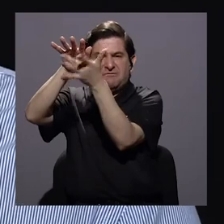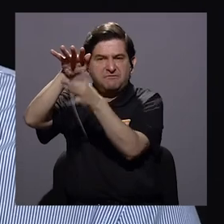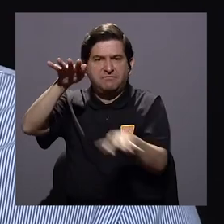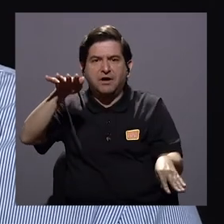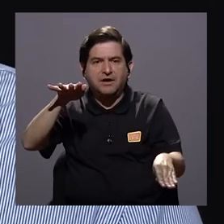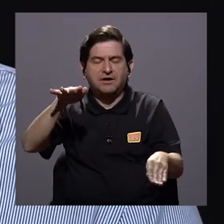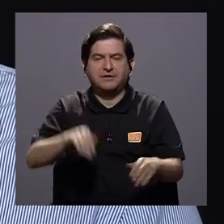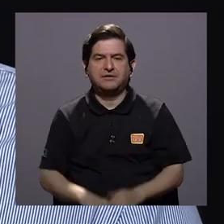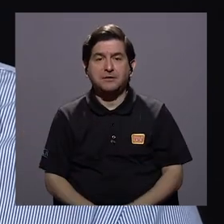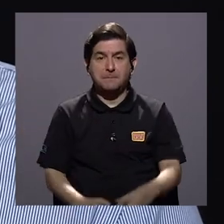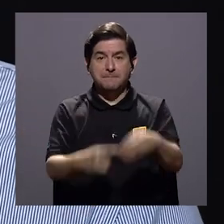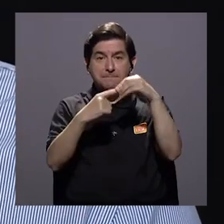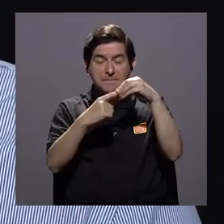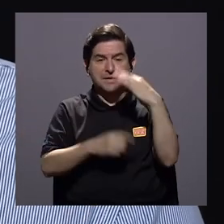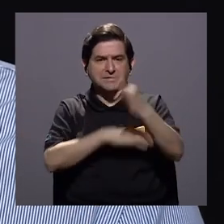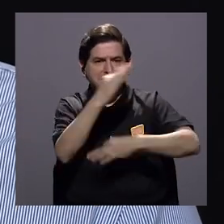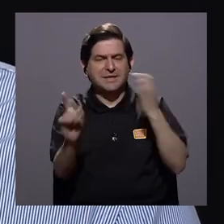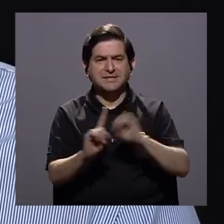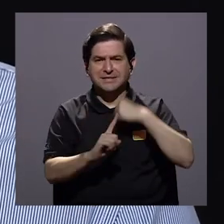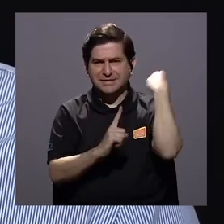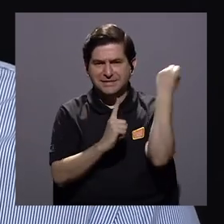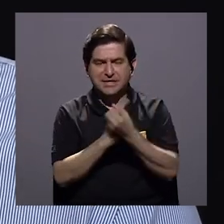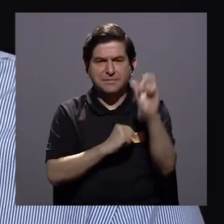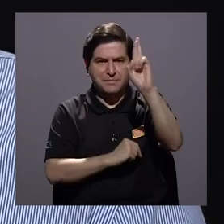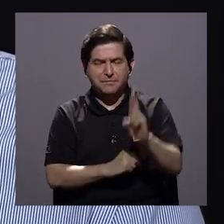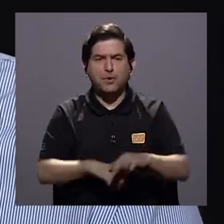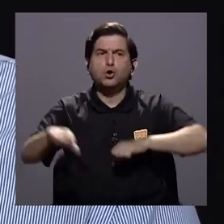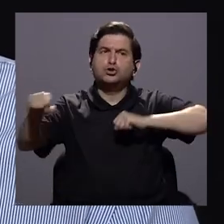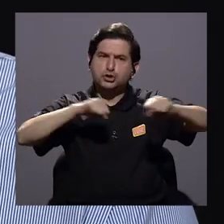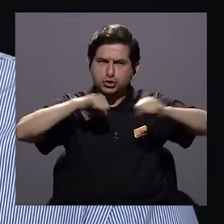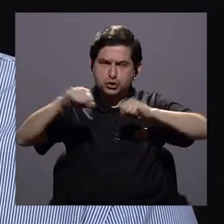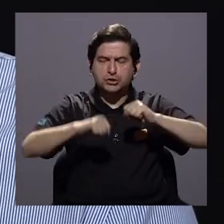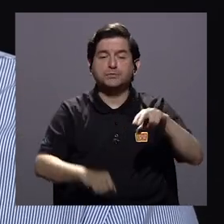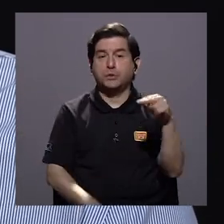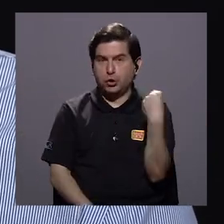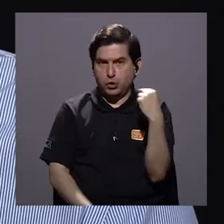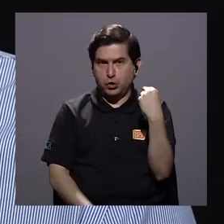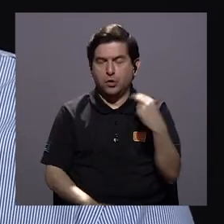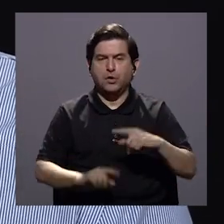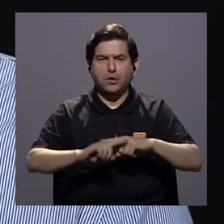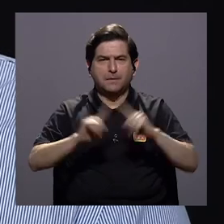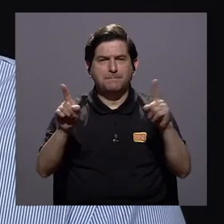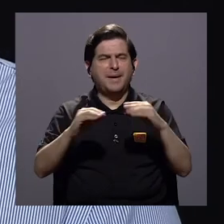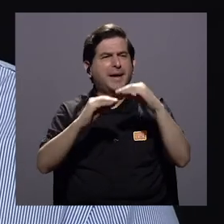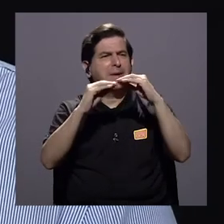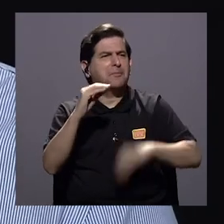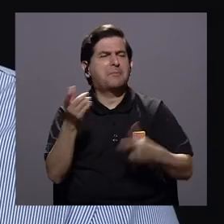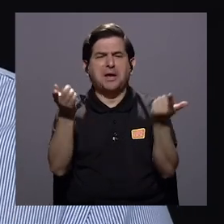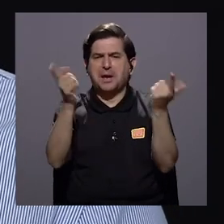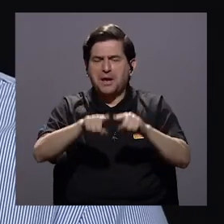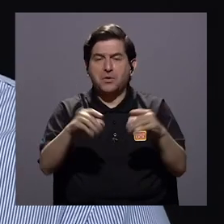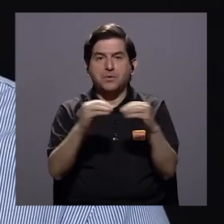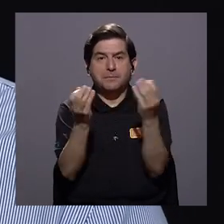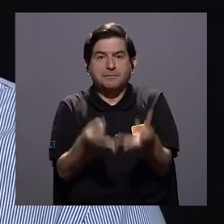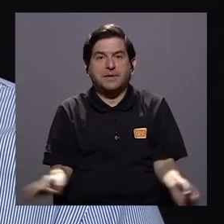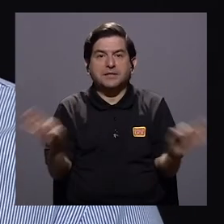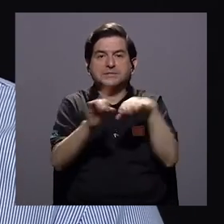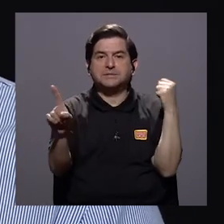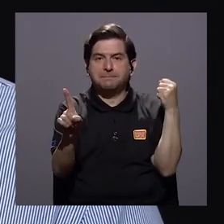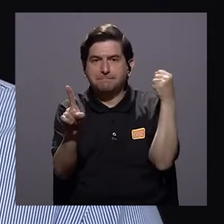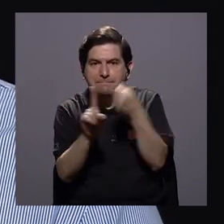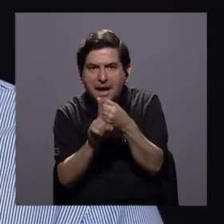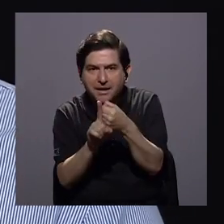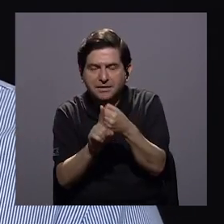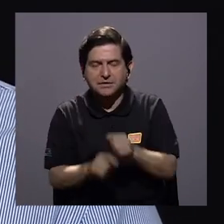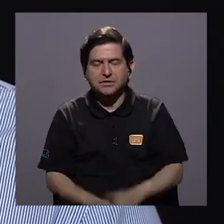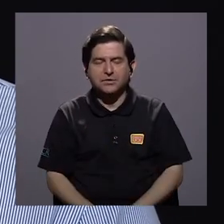deslizamientos el principal tipo de evento en Costa Rica aunque los sísmicos son muy noticiosos pasan menos a menudo los que tienen gran impacto